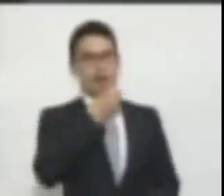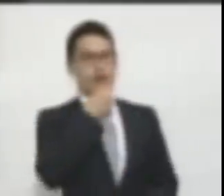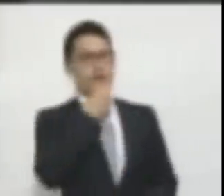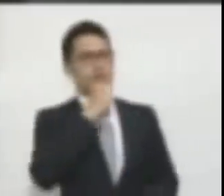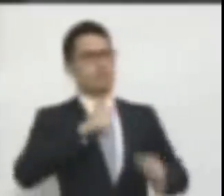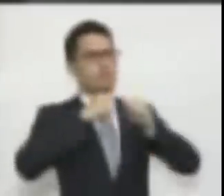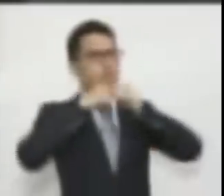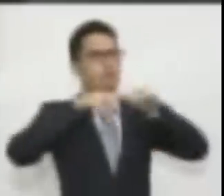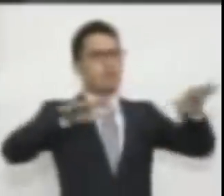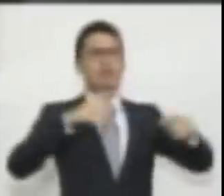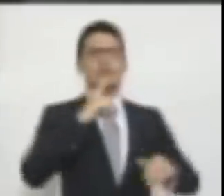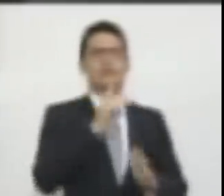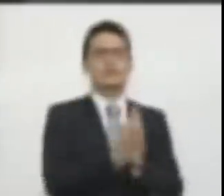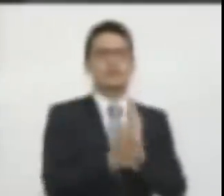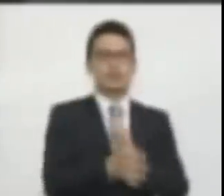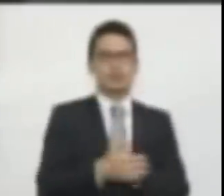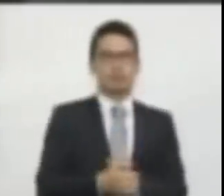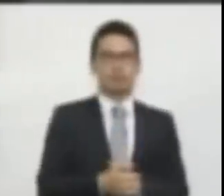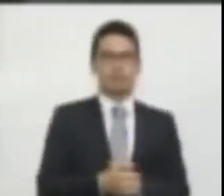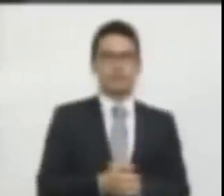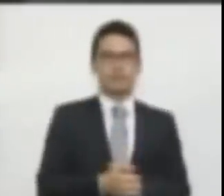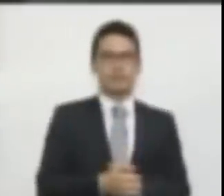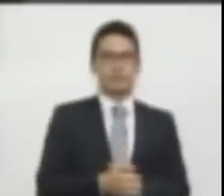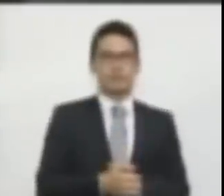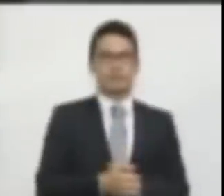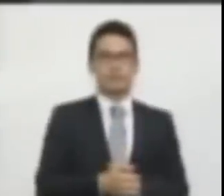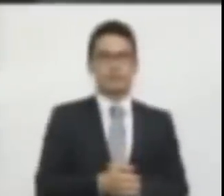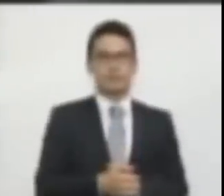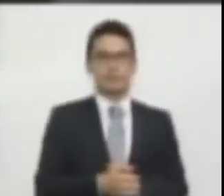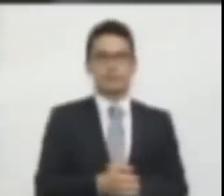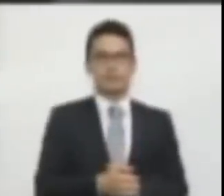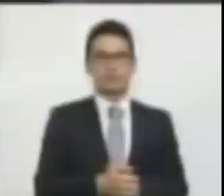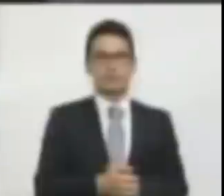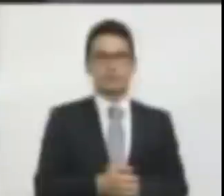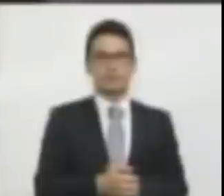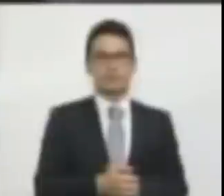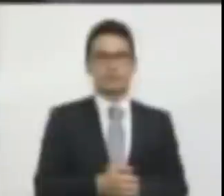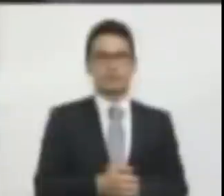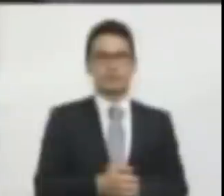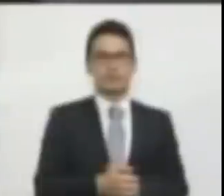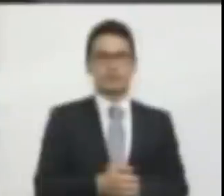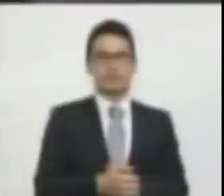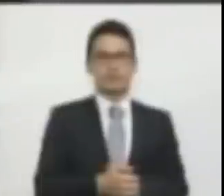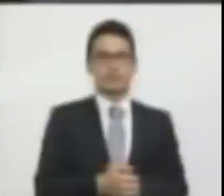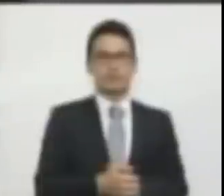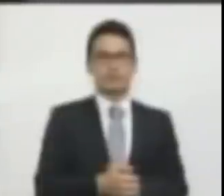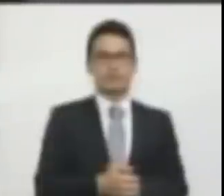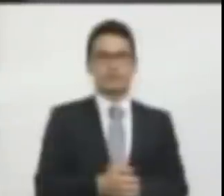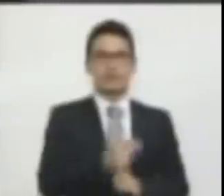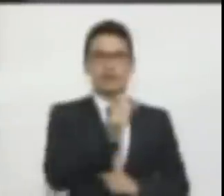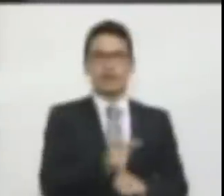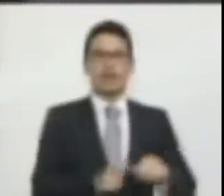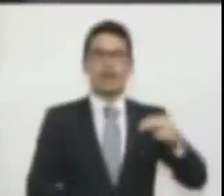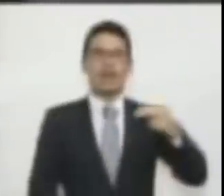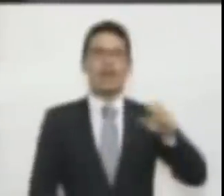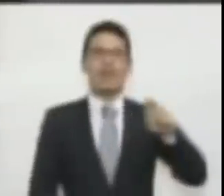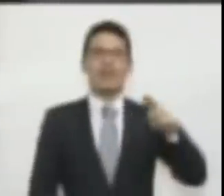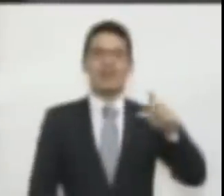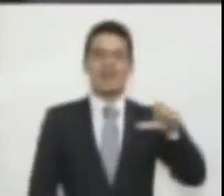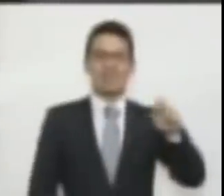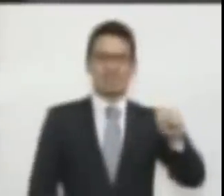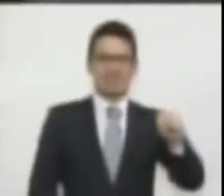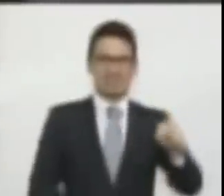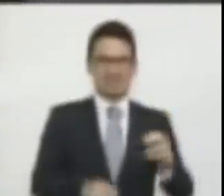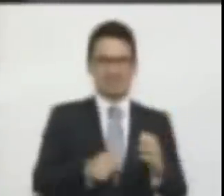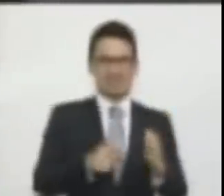dijo a Gerlén deben quitarle la credencial. Porque Gerlén está violando la ley